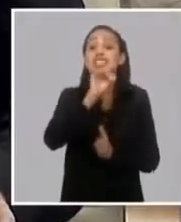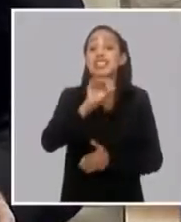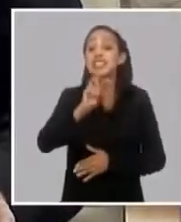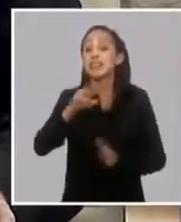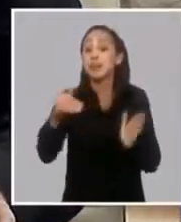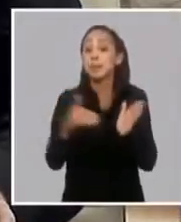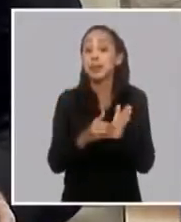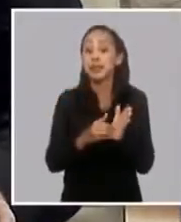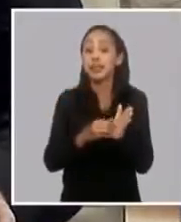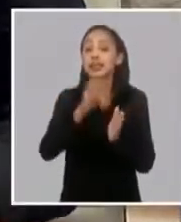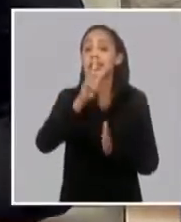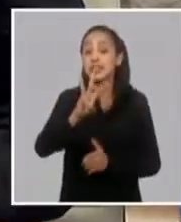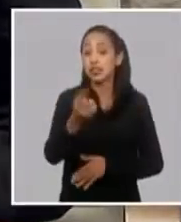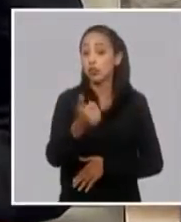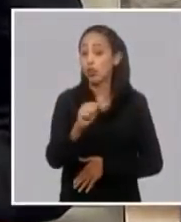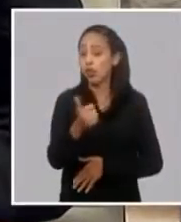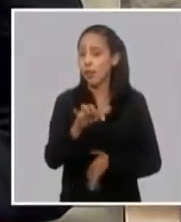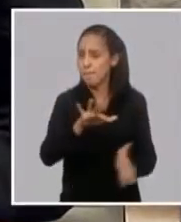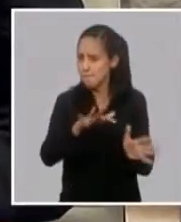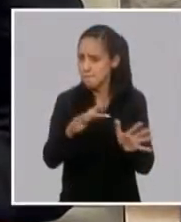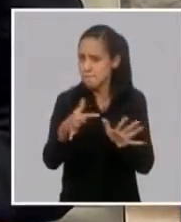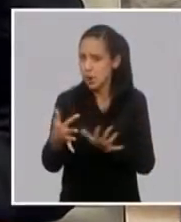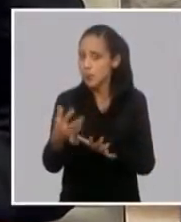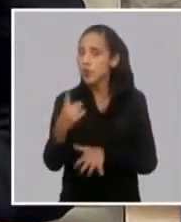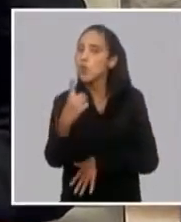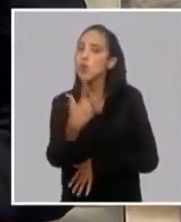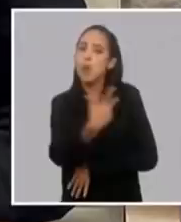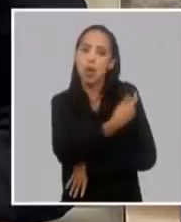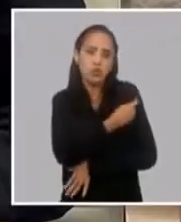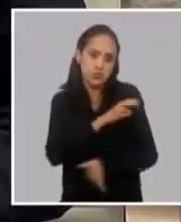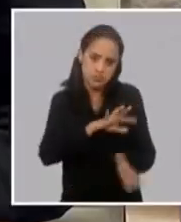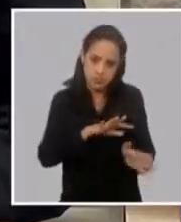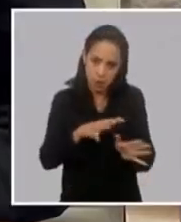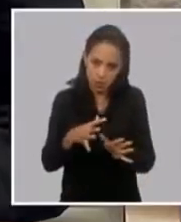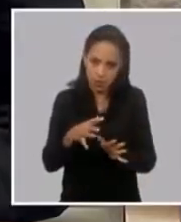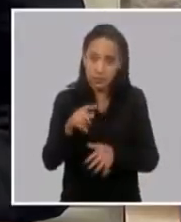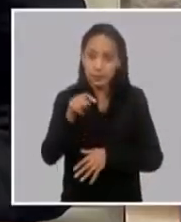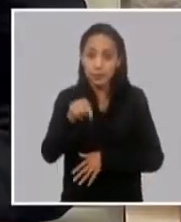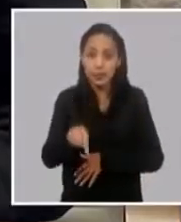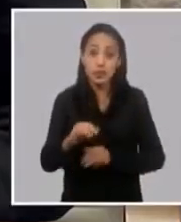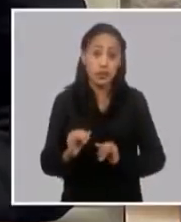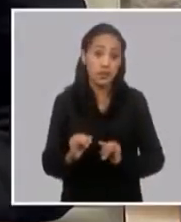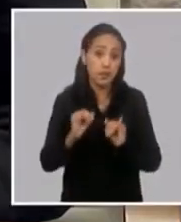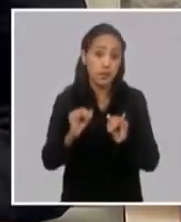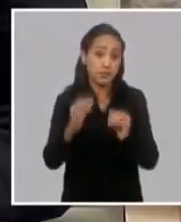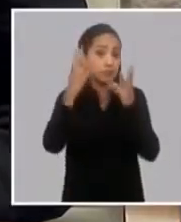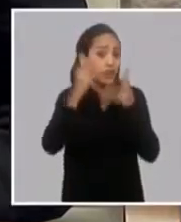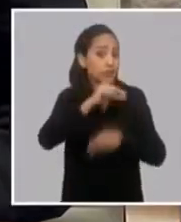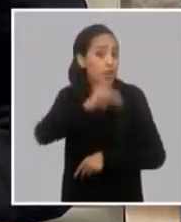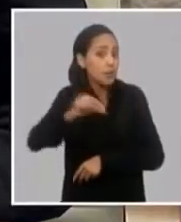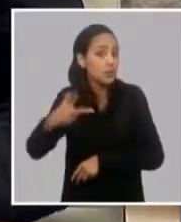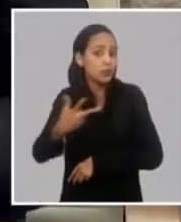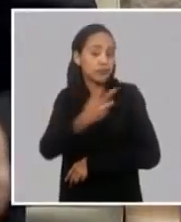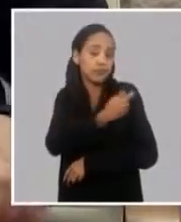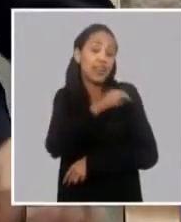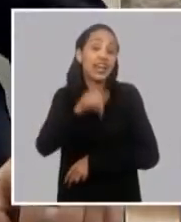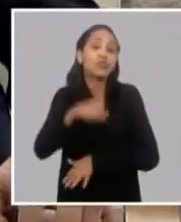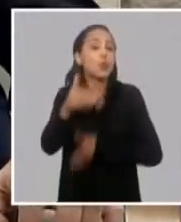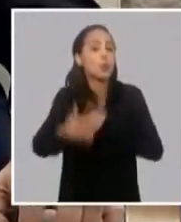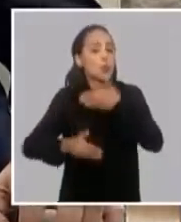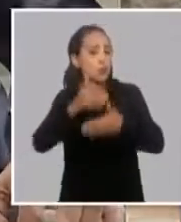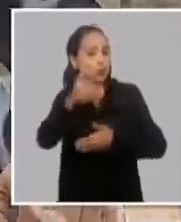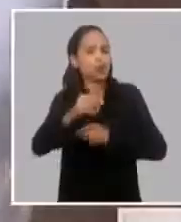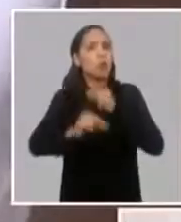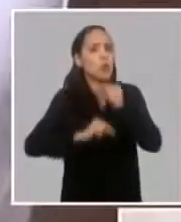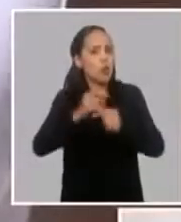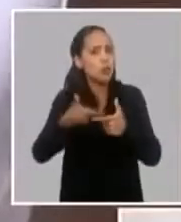,310 con al menos ya una dosis. Es decir, que esto es un proceso que ha venido